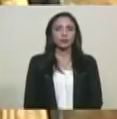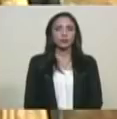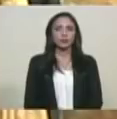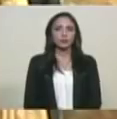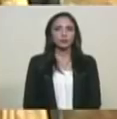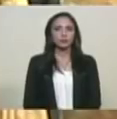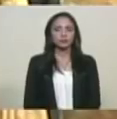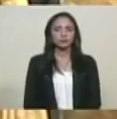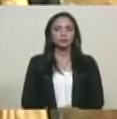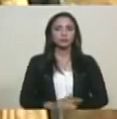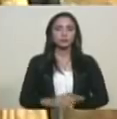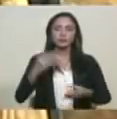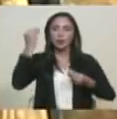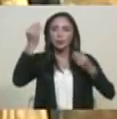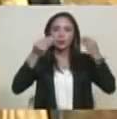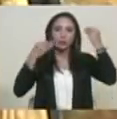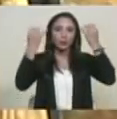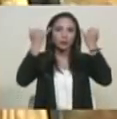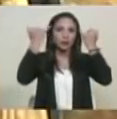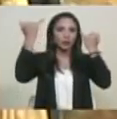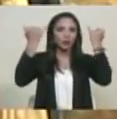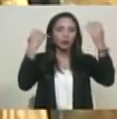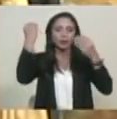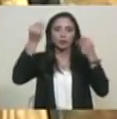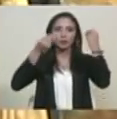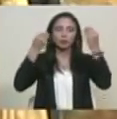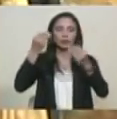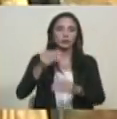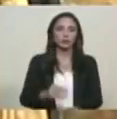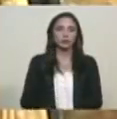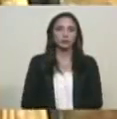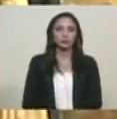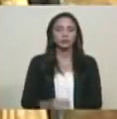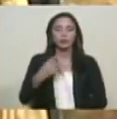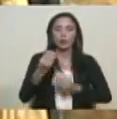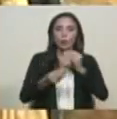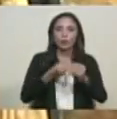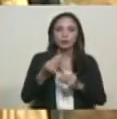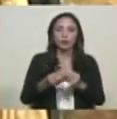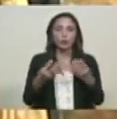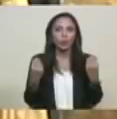Pensar y pensar y pensar qué hacemos, qué hacemos, cómo lo hacemos.